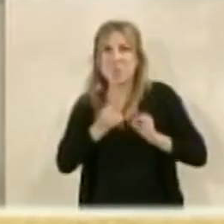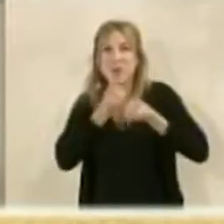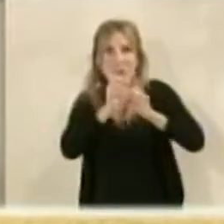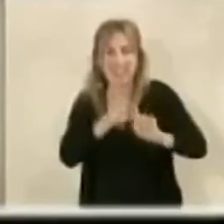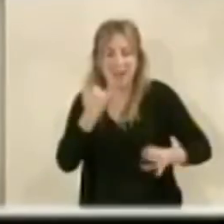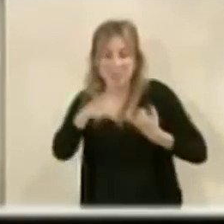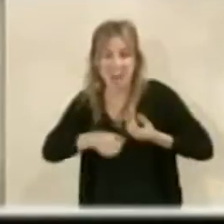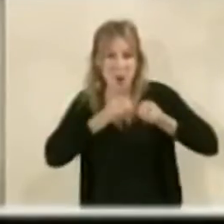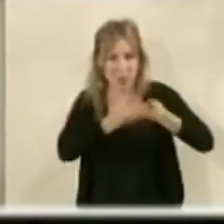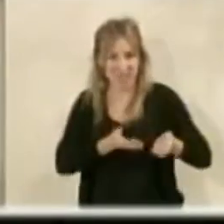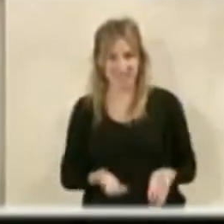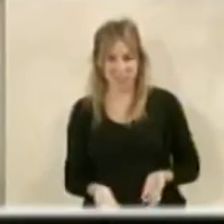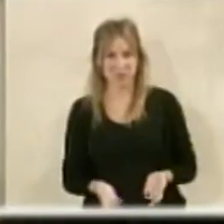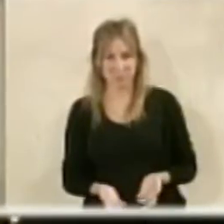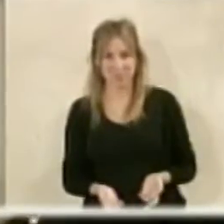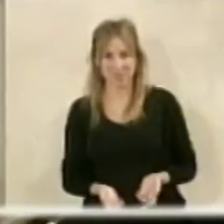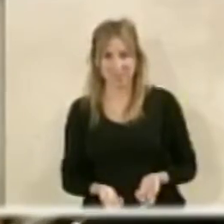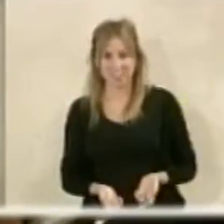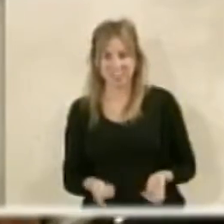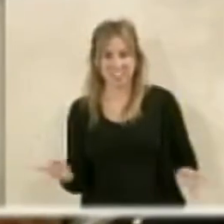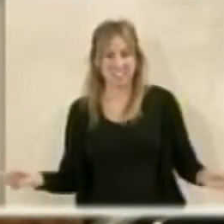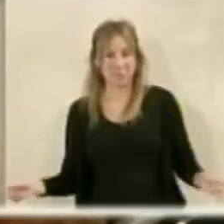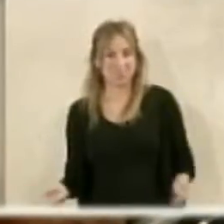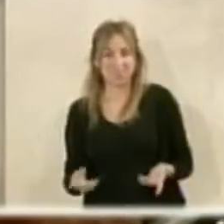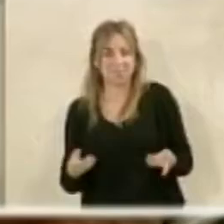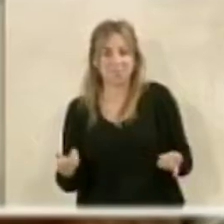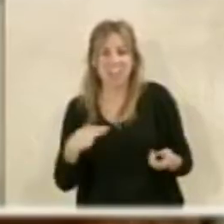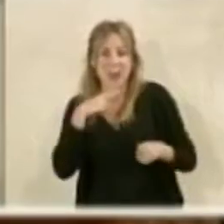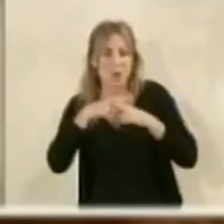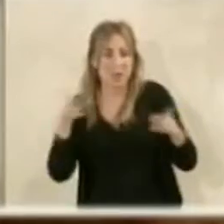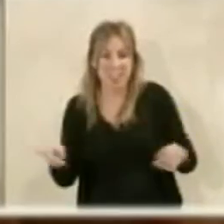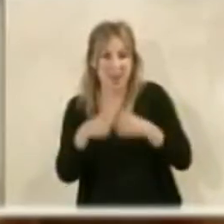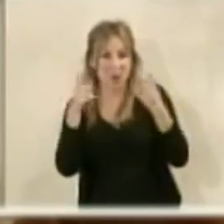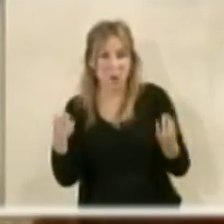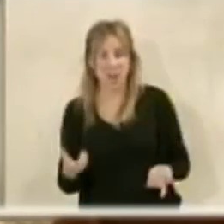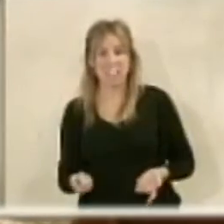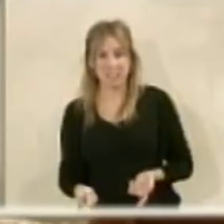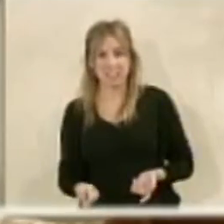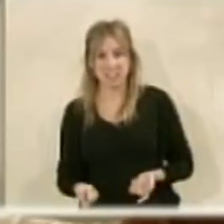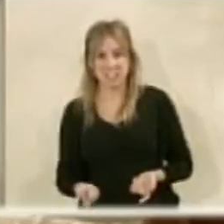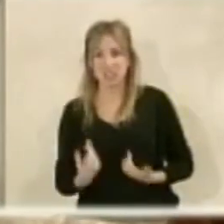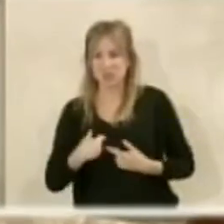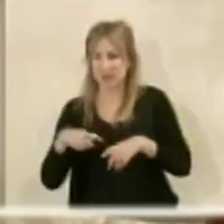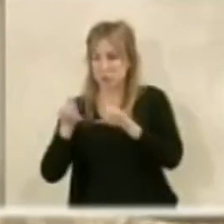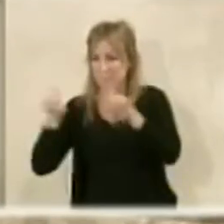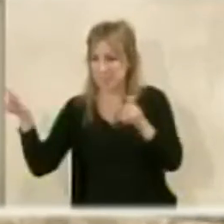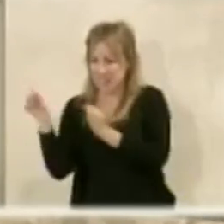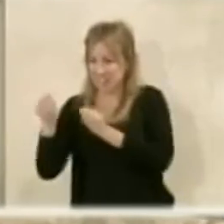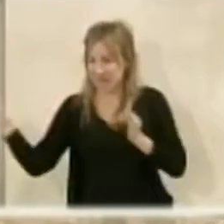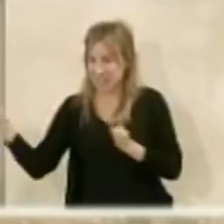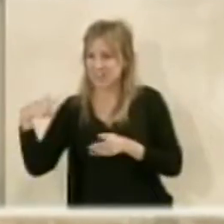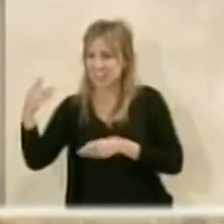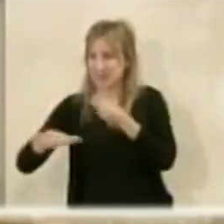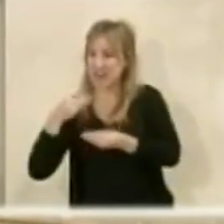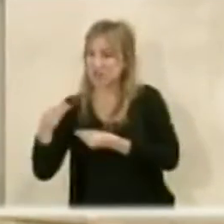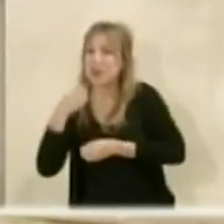Yo creo que independientemente de cuál sea el nombre, lo que sea cierto es que es una gran locomotora, que lo que hay que pedirle es que hagan